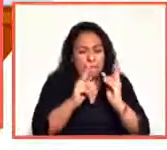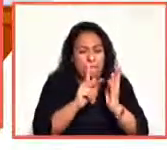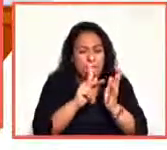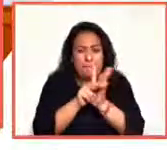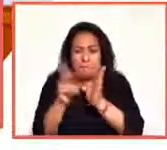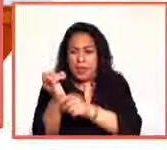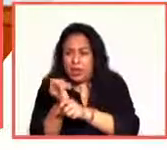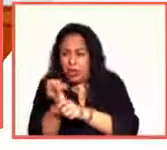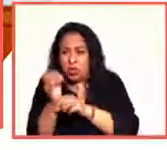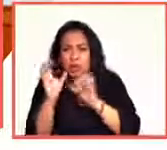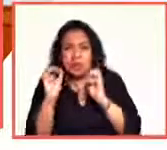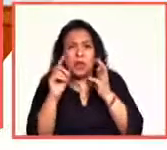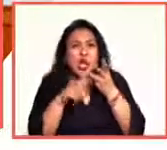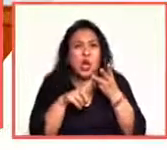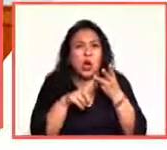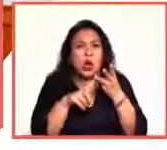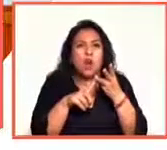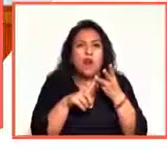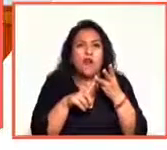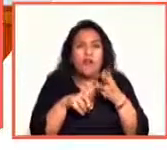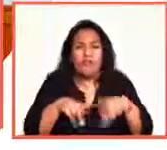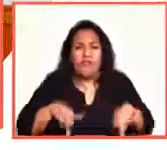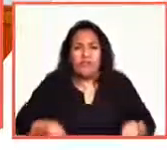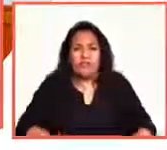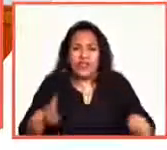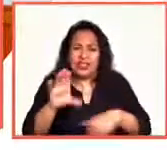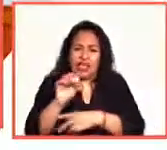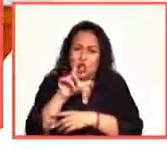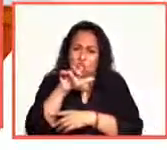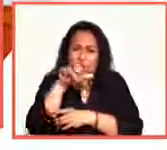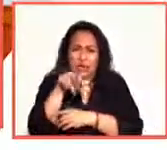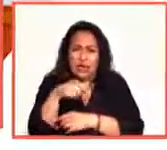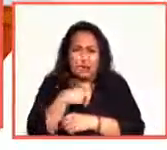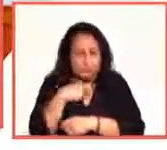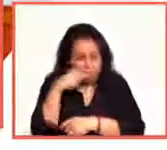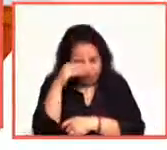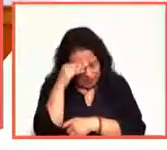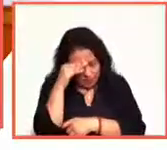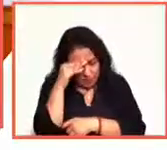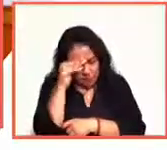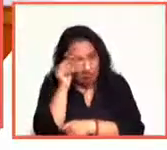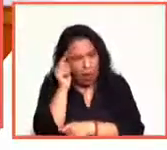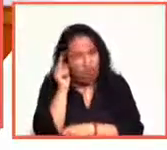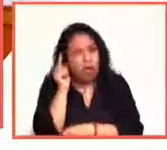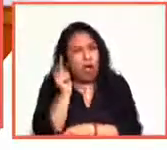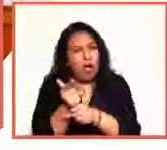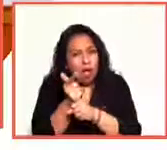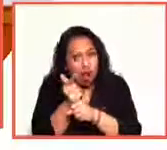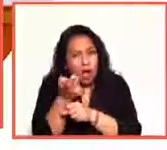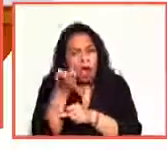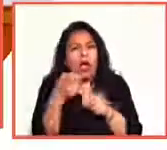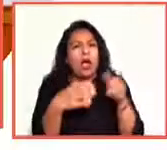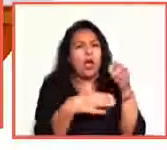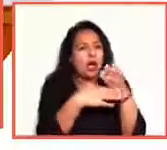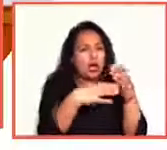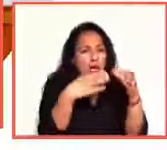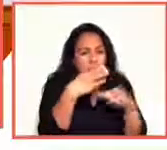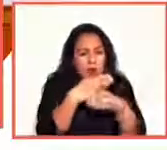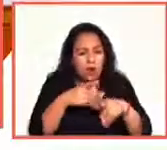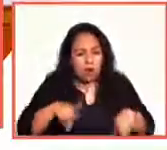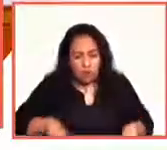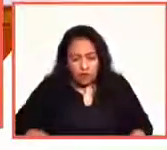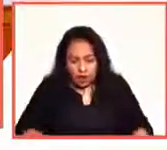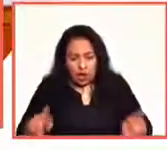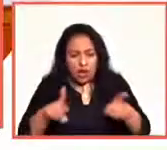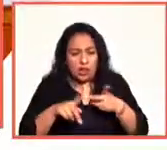La falda de la colina. Si lo piensa uno un poco, se va a dar cuenta de que esos objetos, La falda de la colina, El